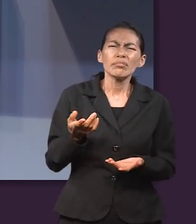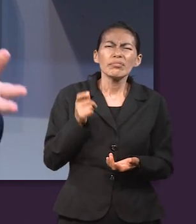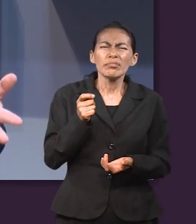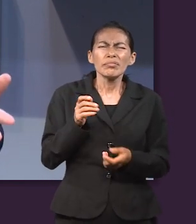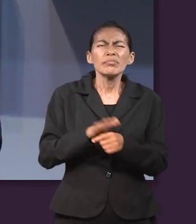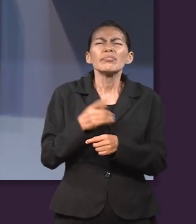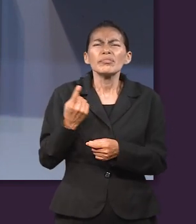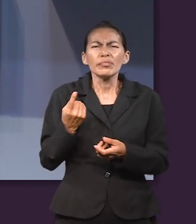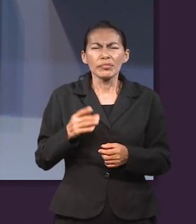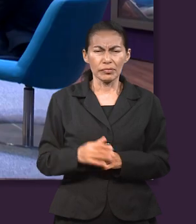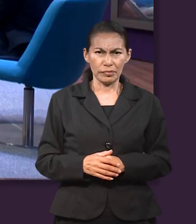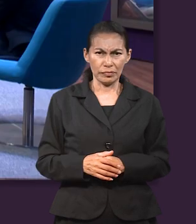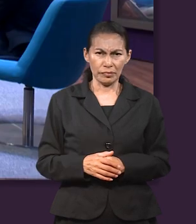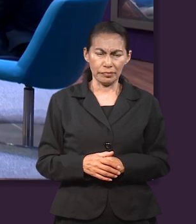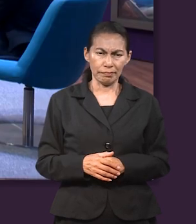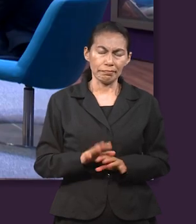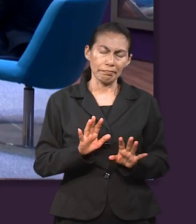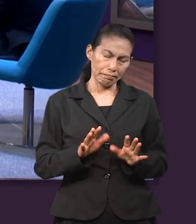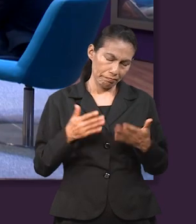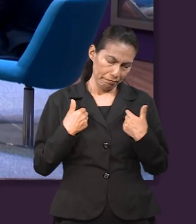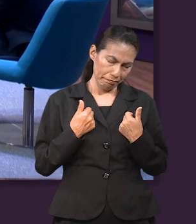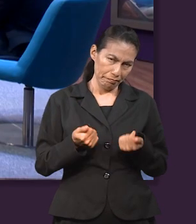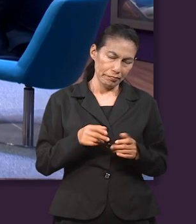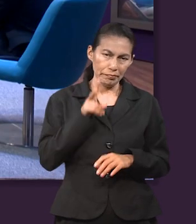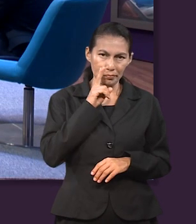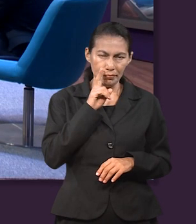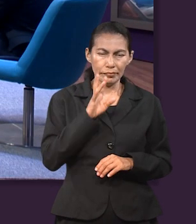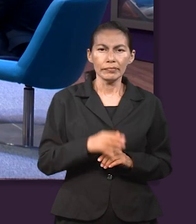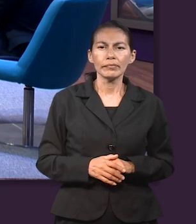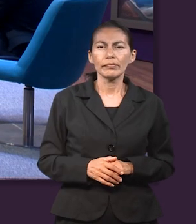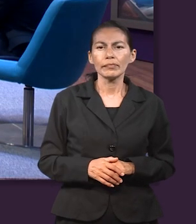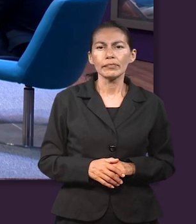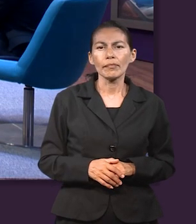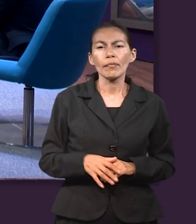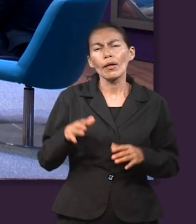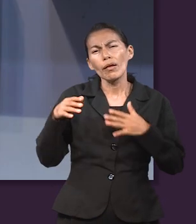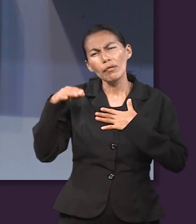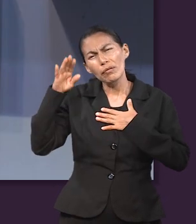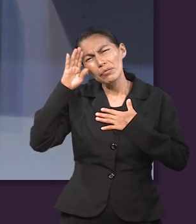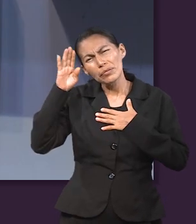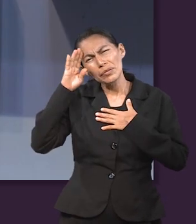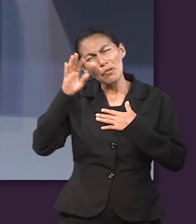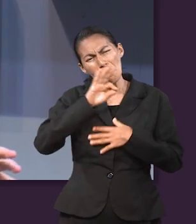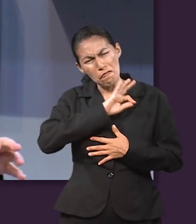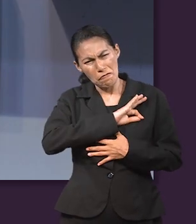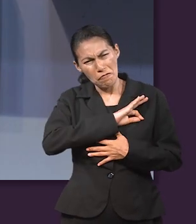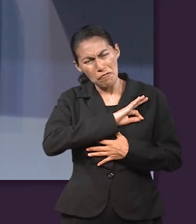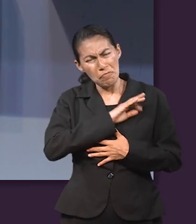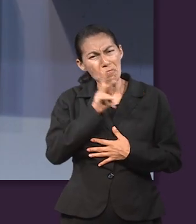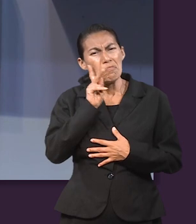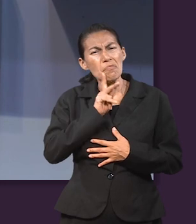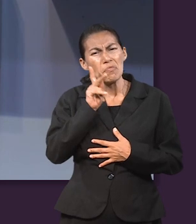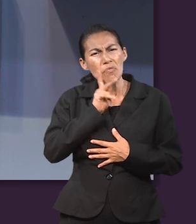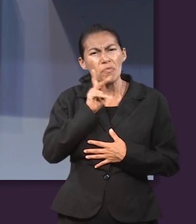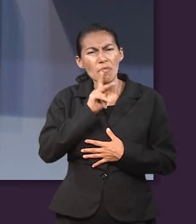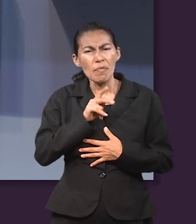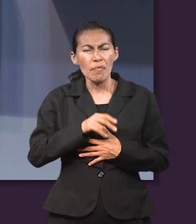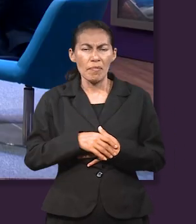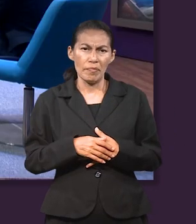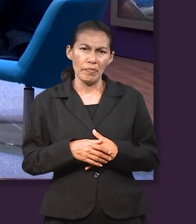Dios lo sabe todo, ¿qué sentido temía? ¿Qué opinan de esto? Es un poco complejo, ¿eh? Así que vamos a explorar.